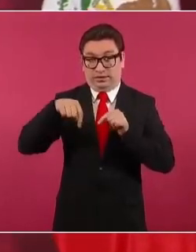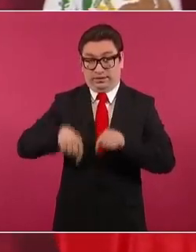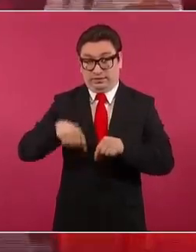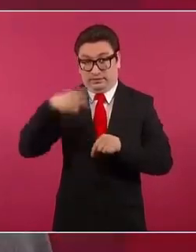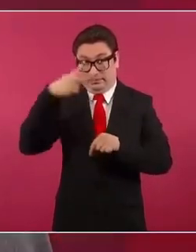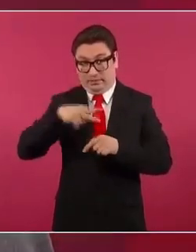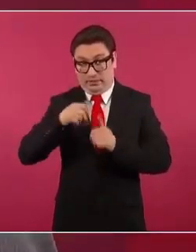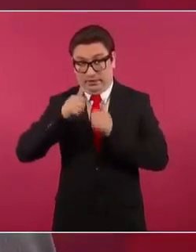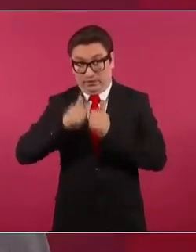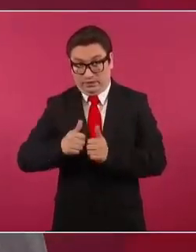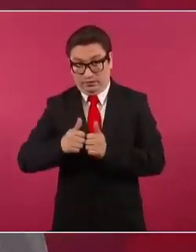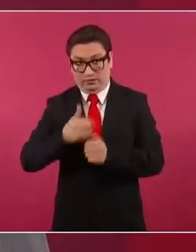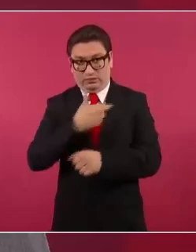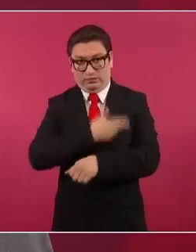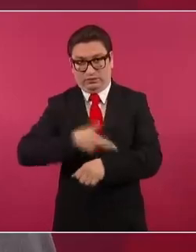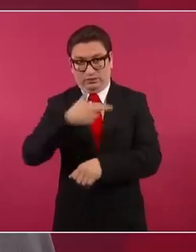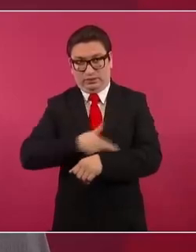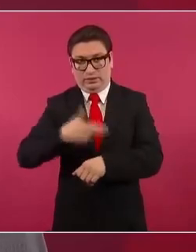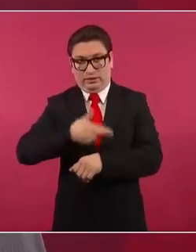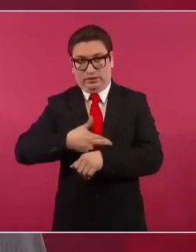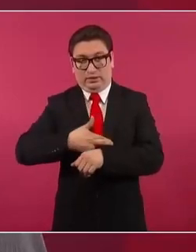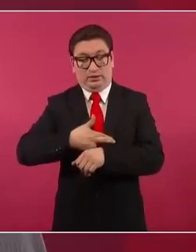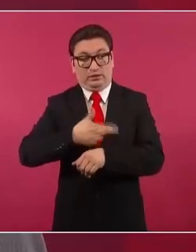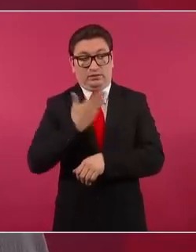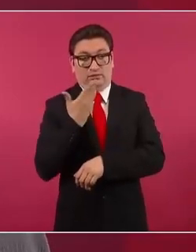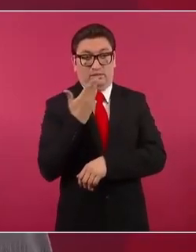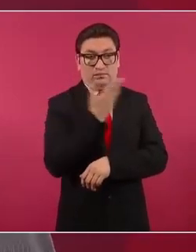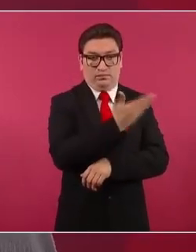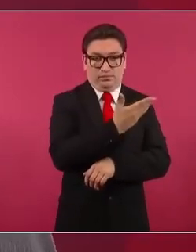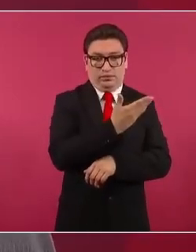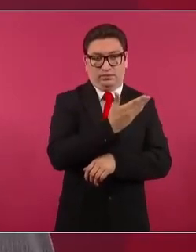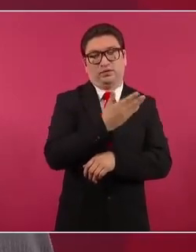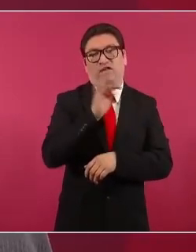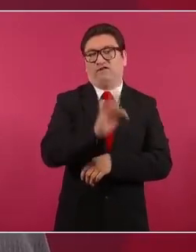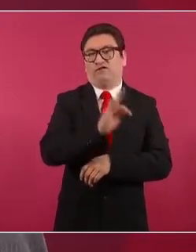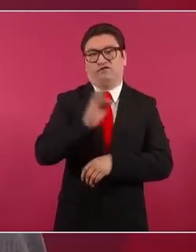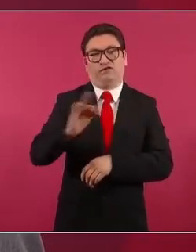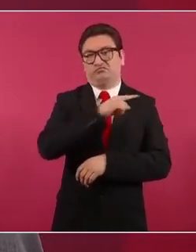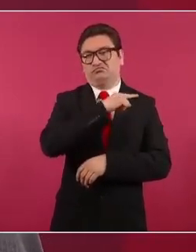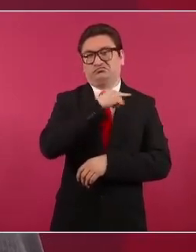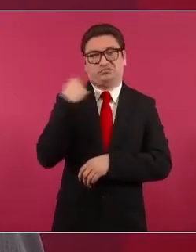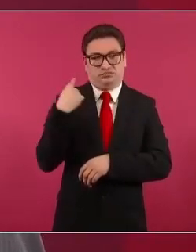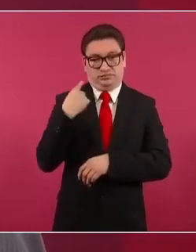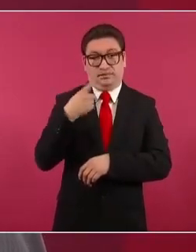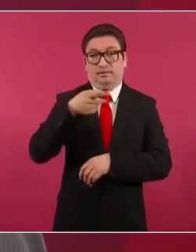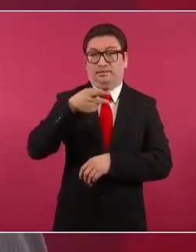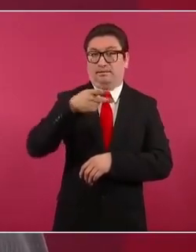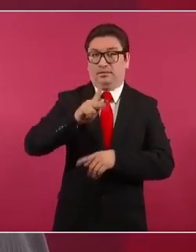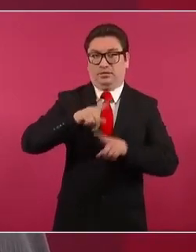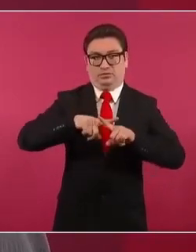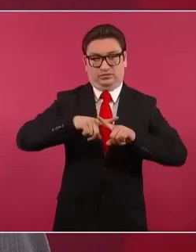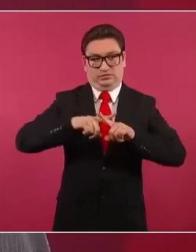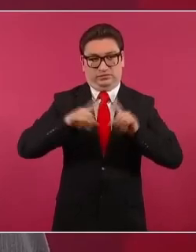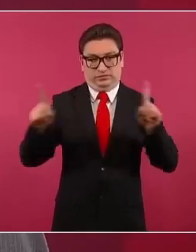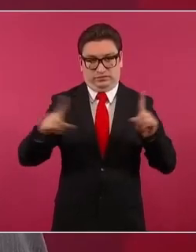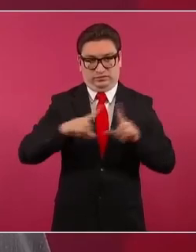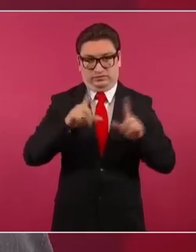pero los que están en el Istmo, por ejemplo,